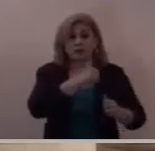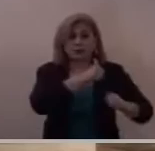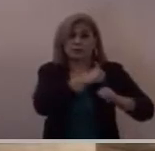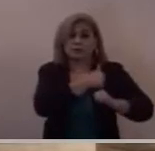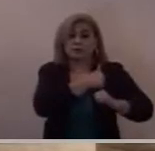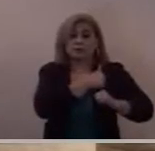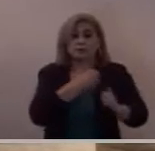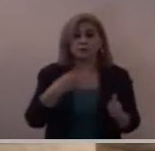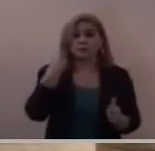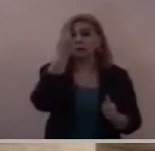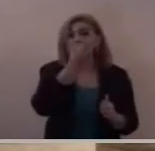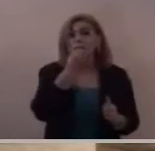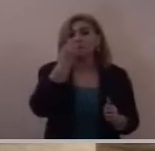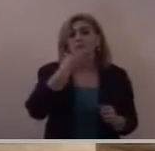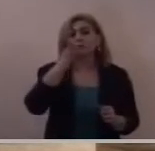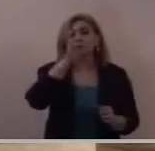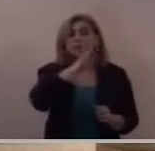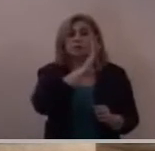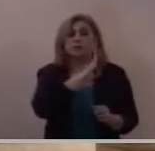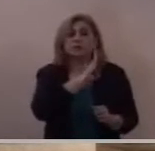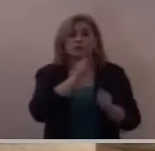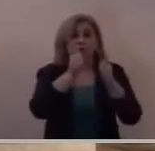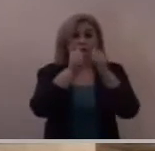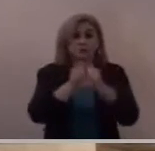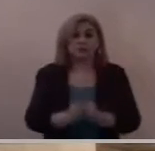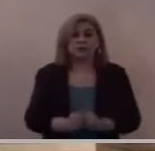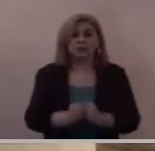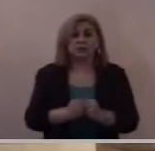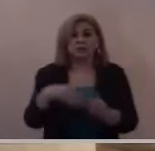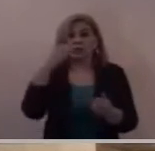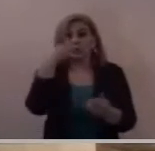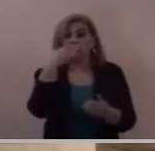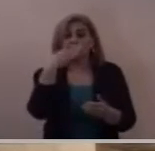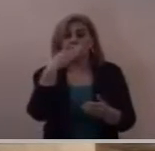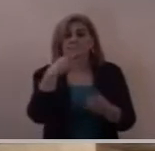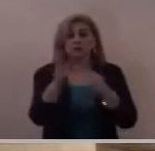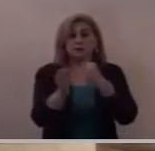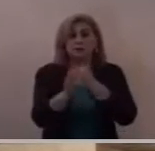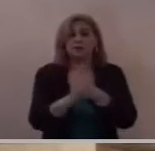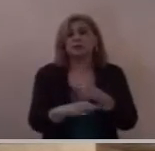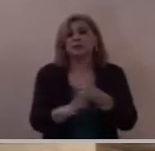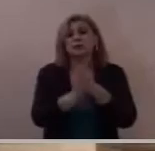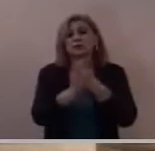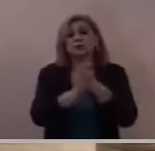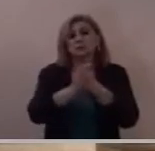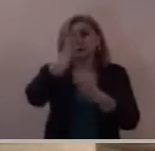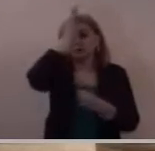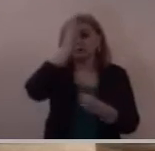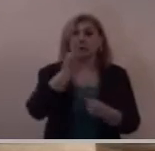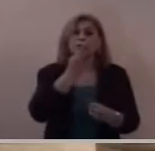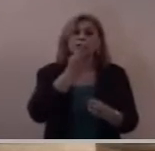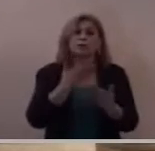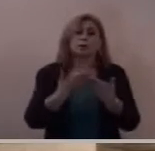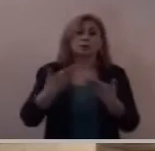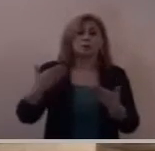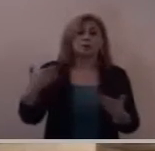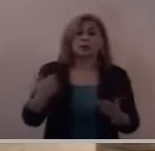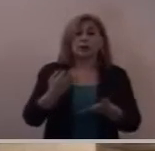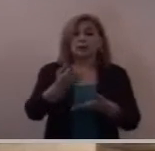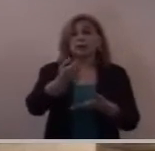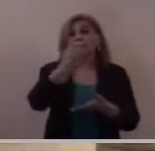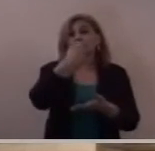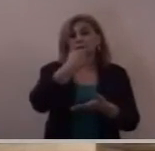oración de fe quedaran en la celebración eucarística antes de comulgar nosotros